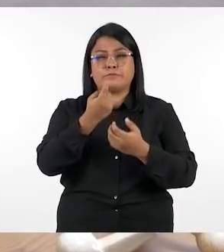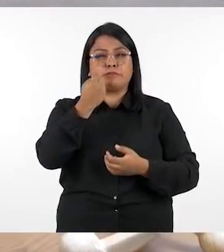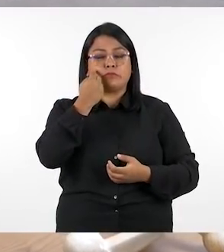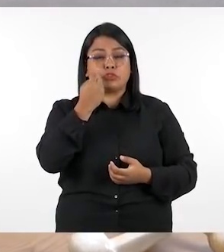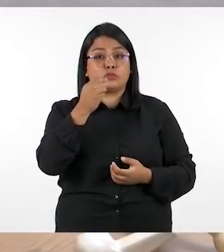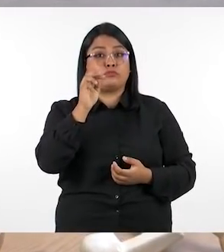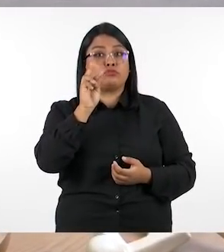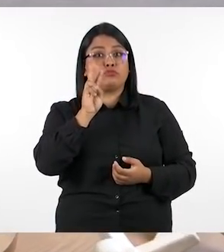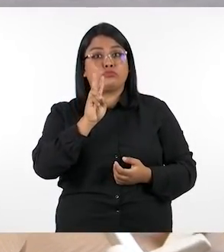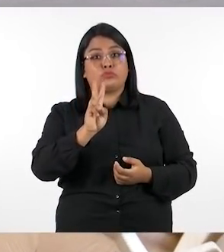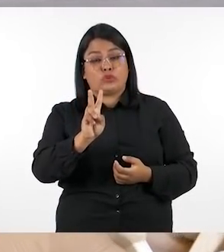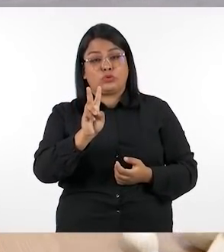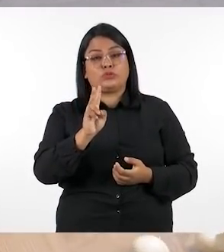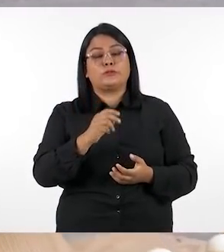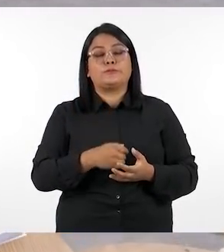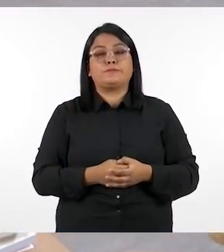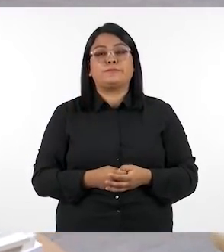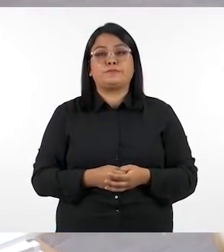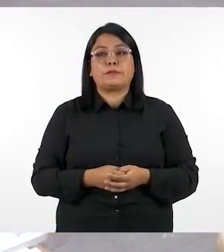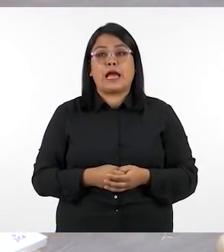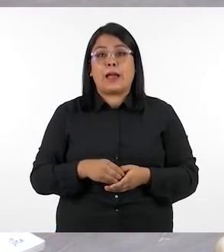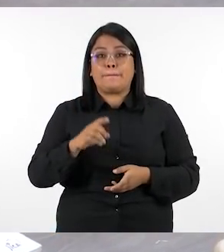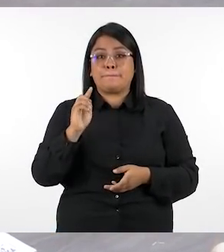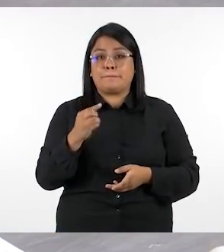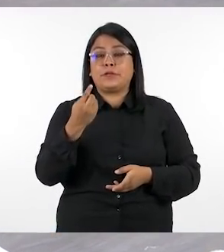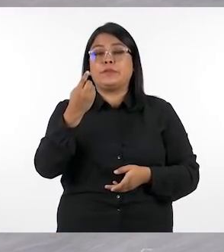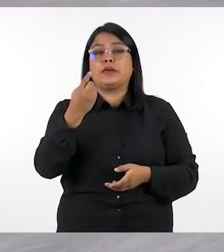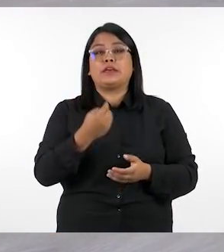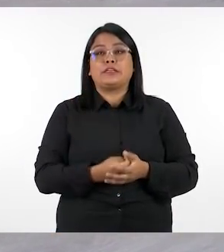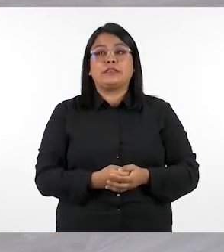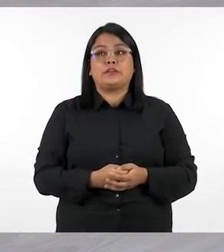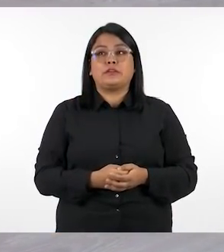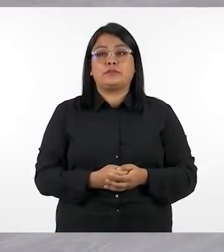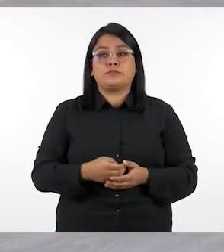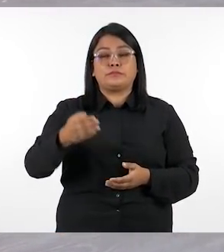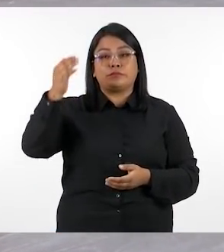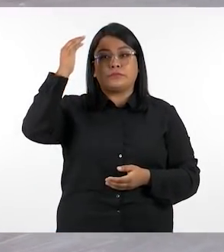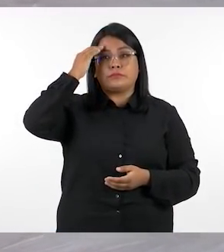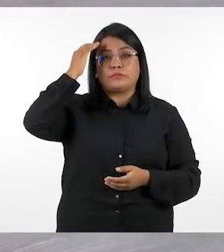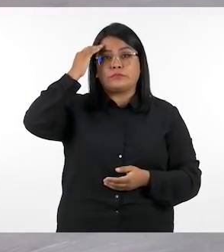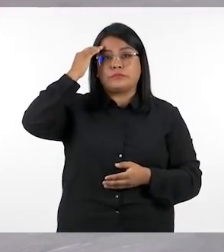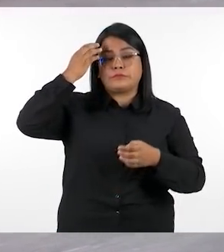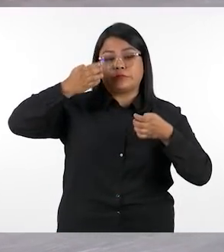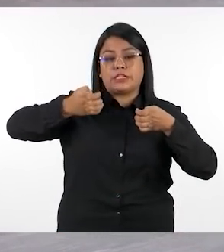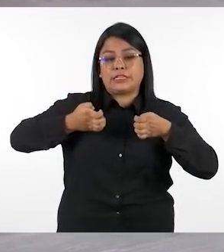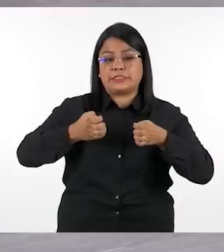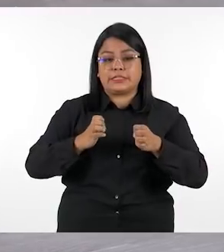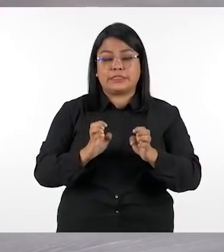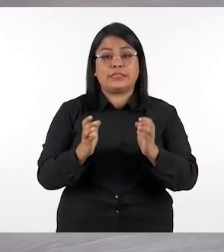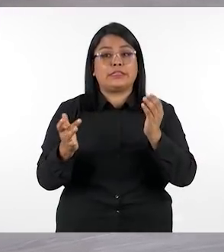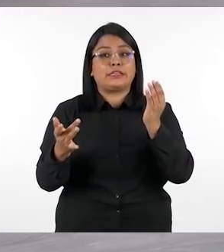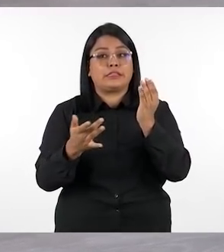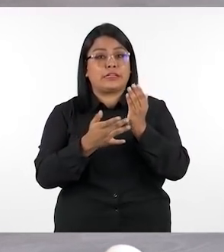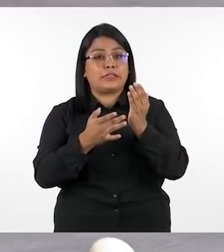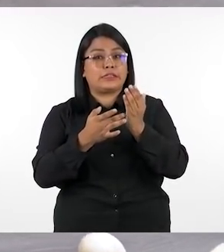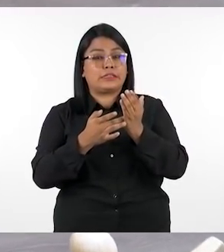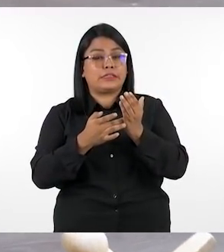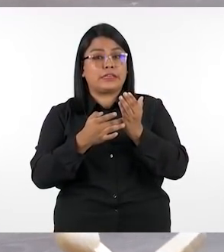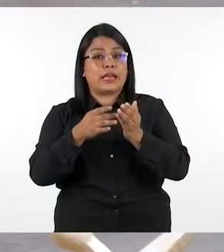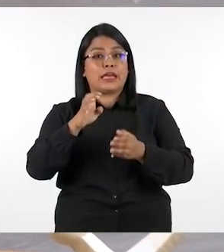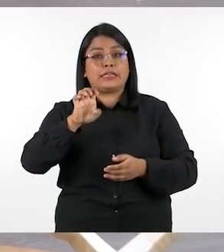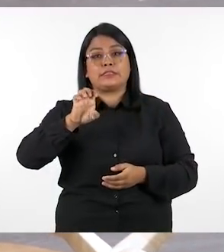webinario vamos a ver tenemos dos objetivos principales el primero de ellos trata sobre conocer la